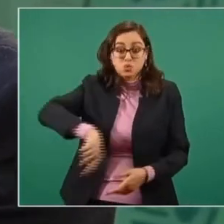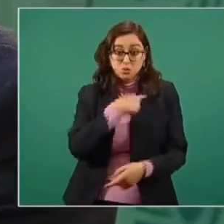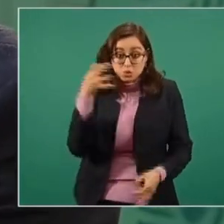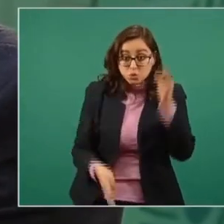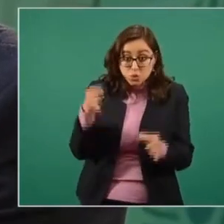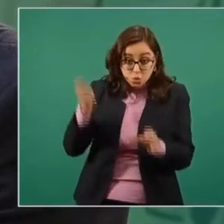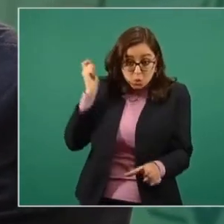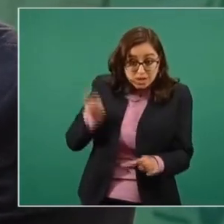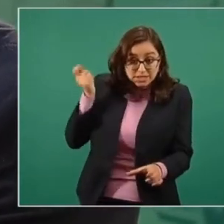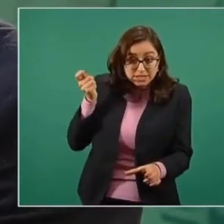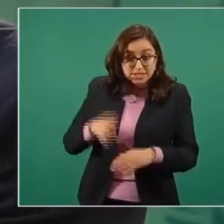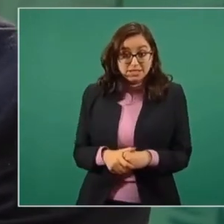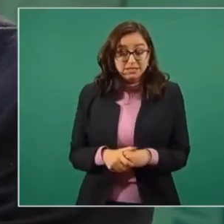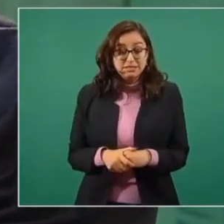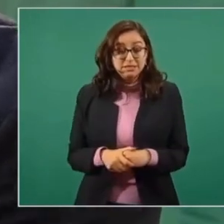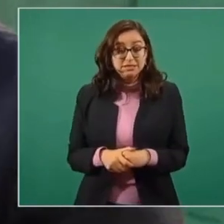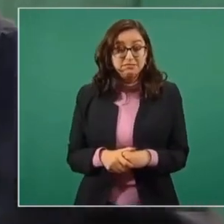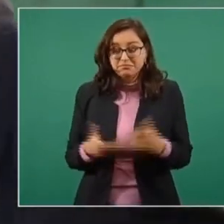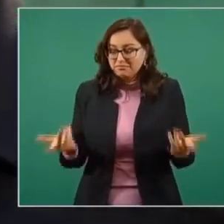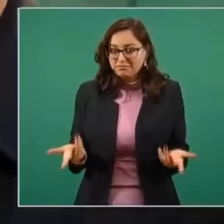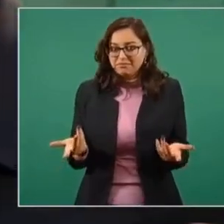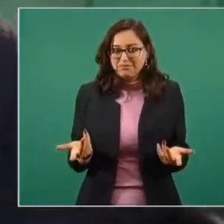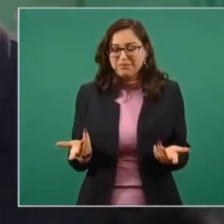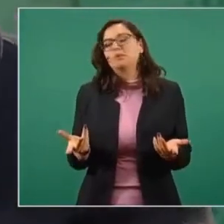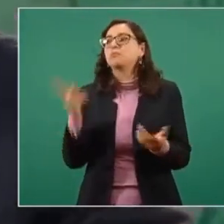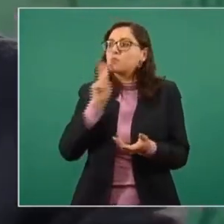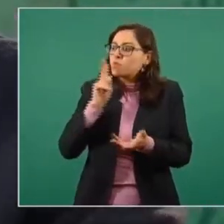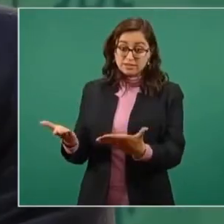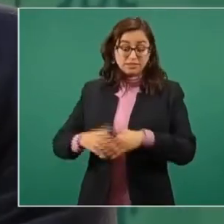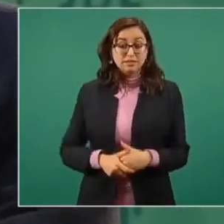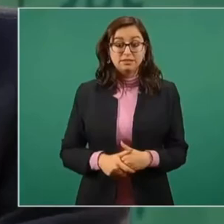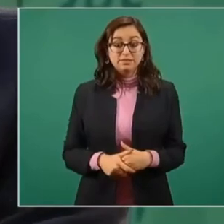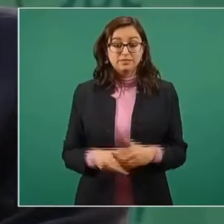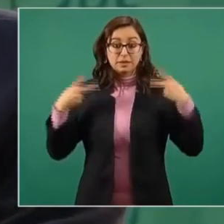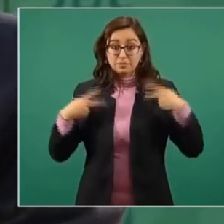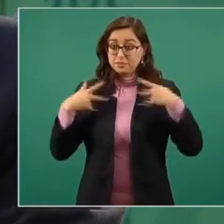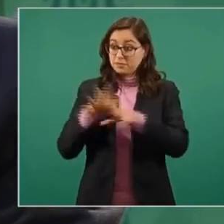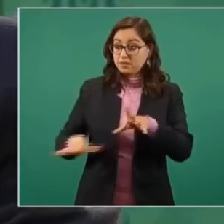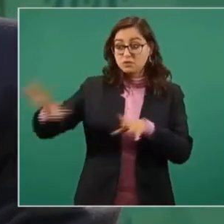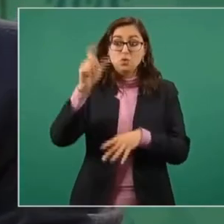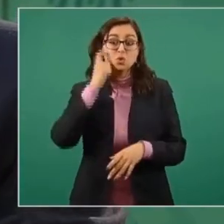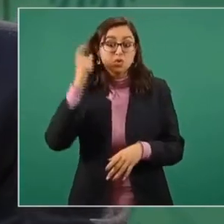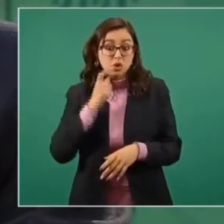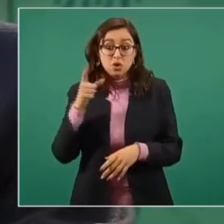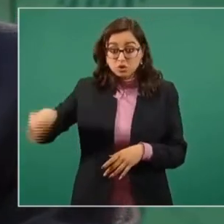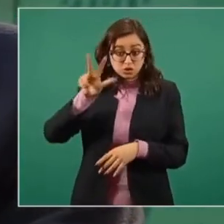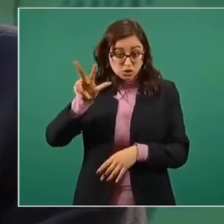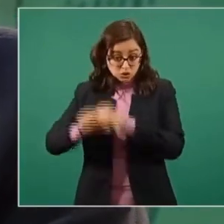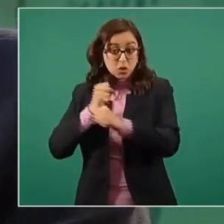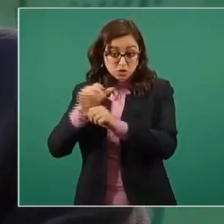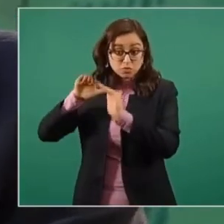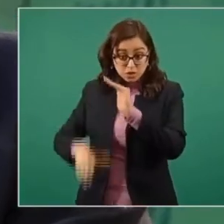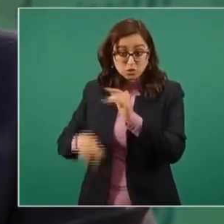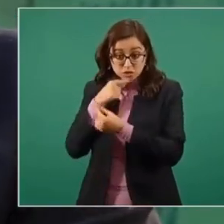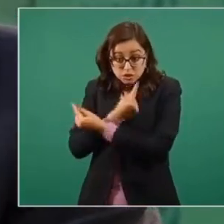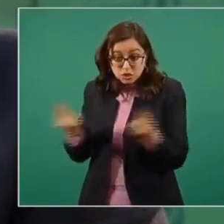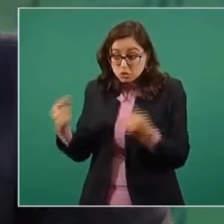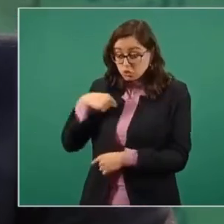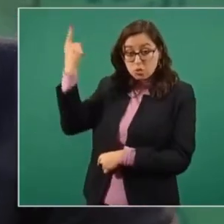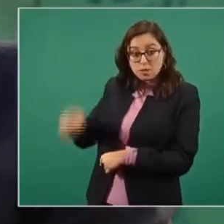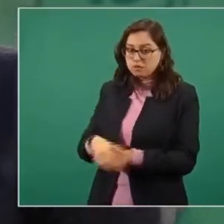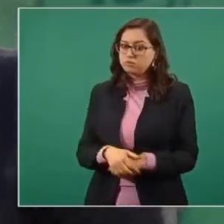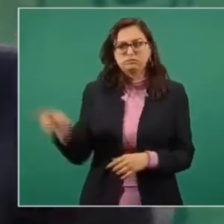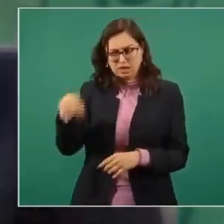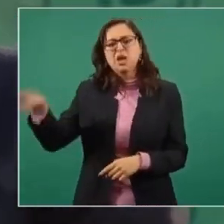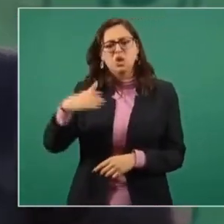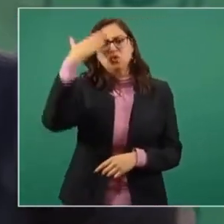sin elementos. El pueblo de Guerrero, como el pueblo de México, no es menor de edad. Sabe muy bien una cosa y